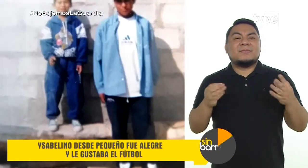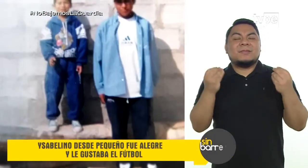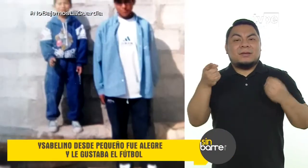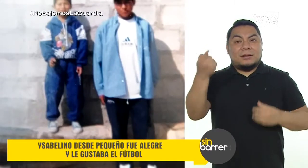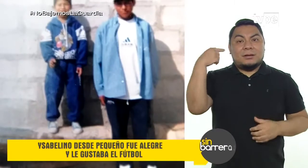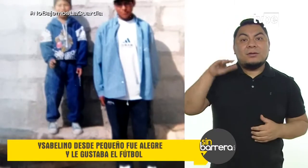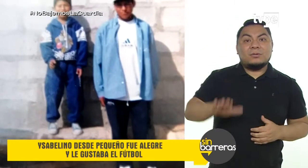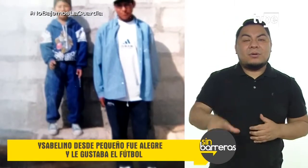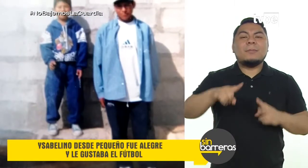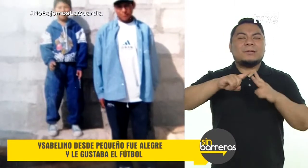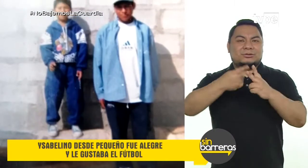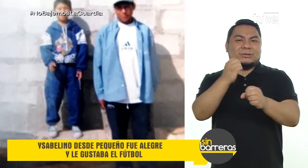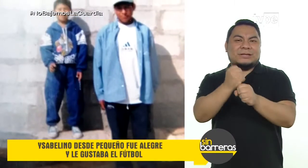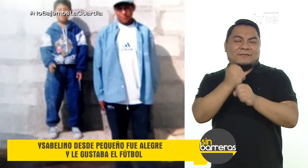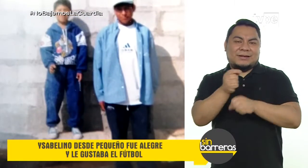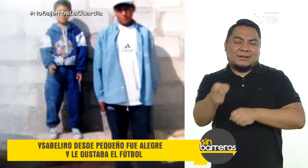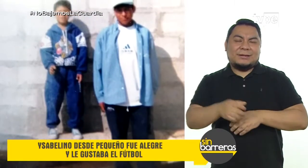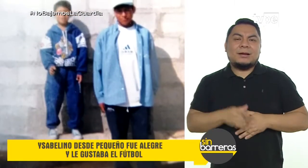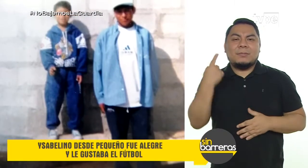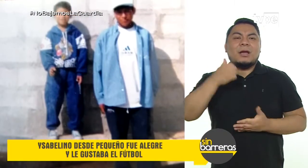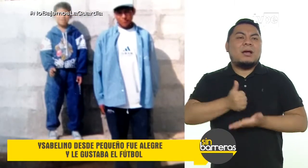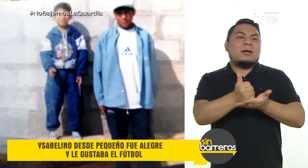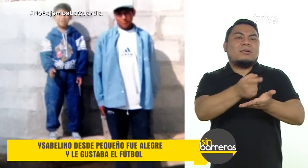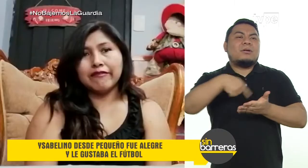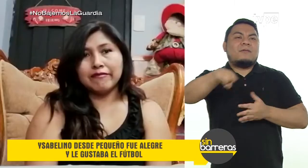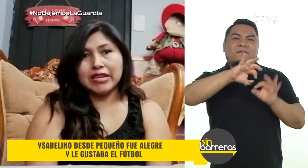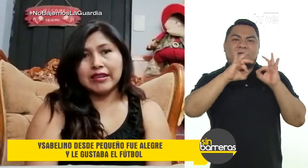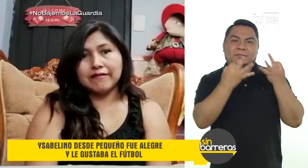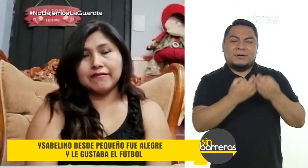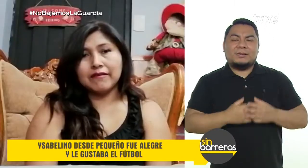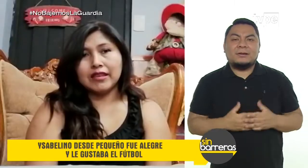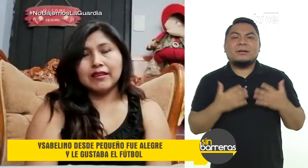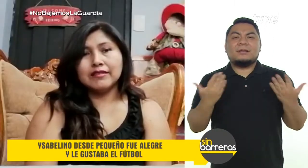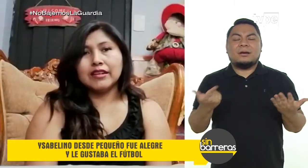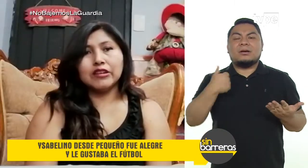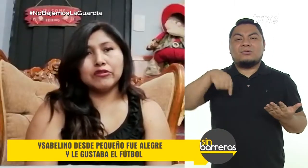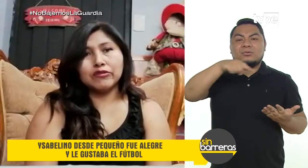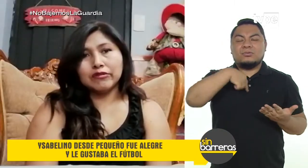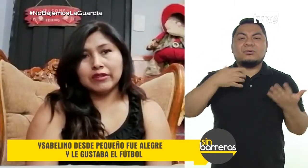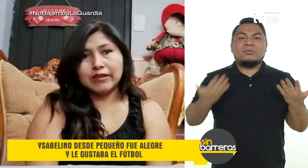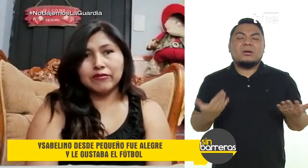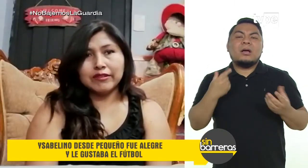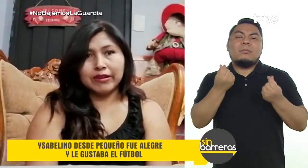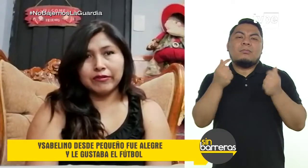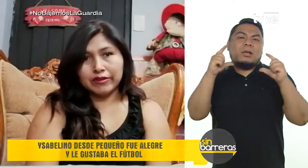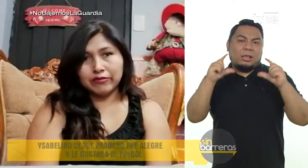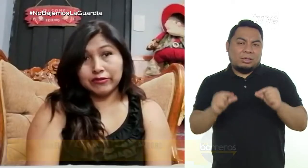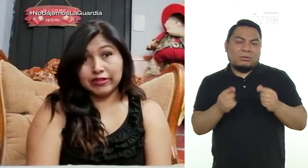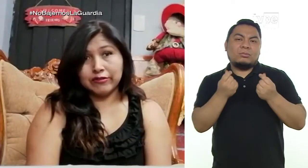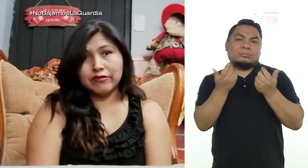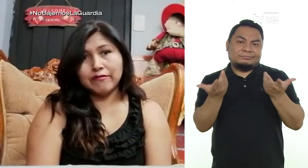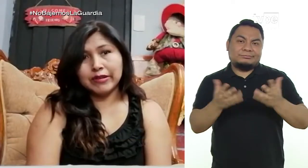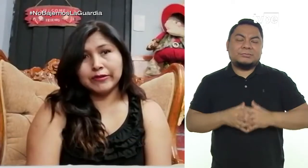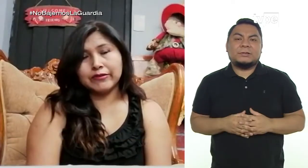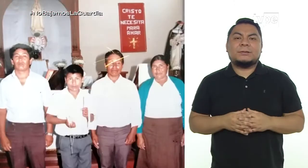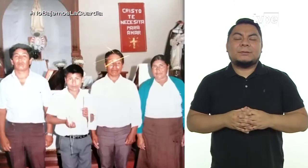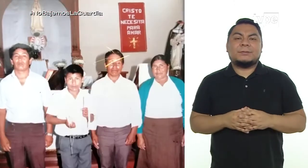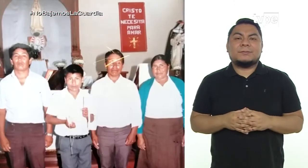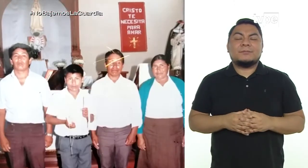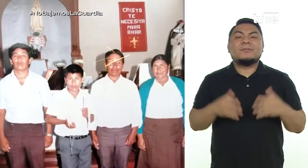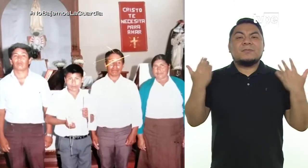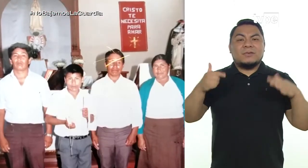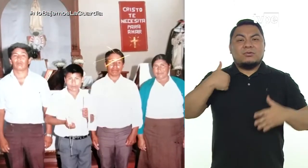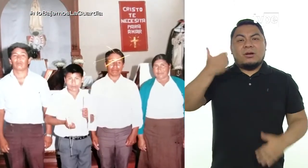Por eso desde pequeño empezó a trabajar, para ayudar a la familia, ya que nosotros éramos de bajos recursos económicos.